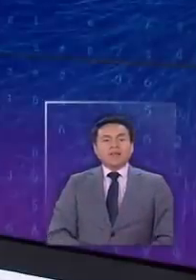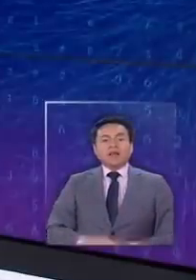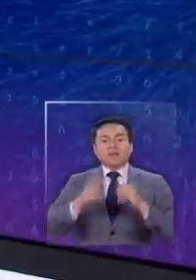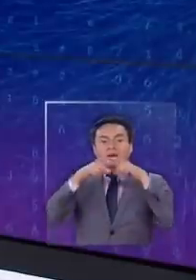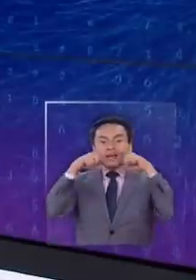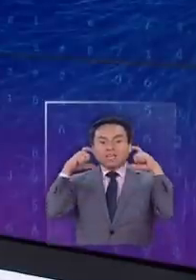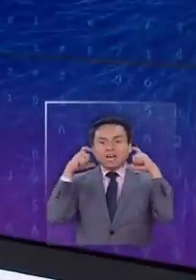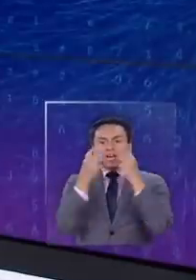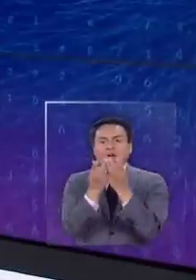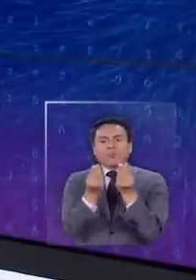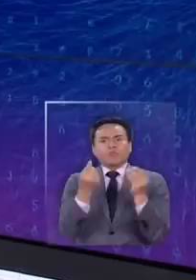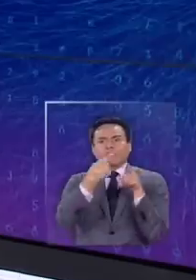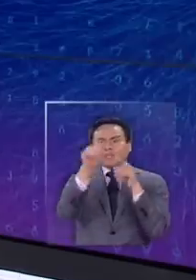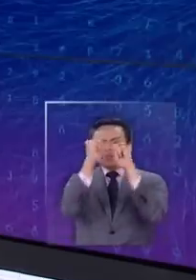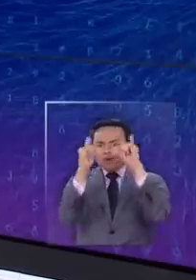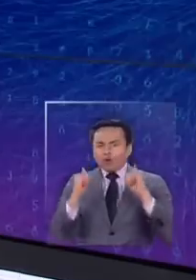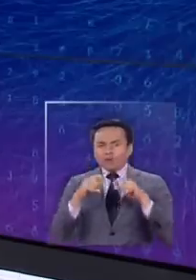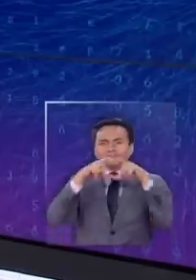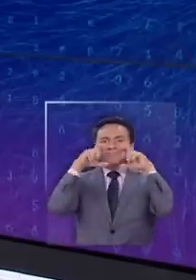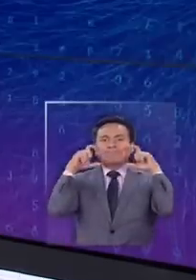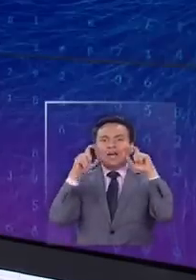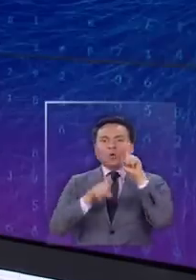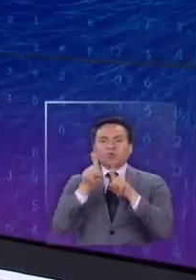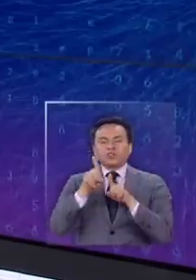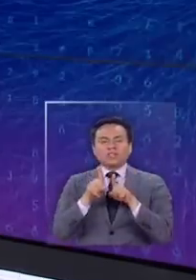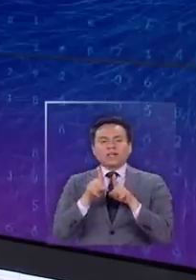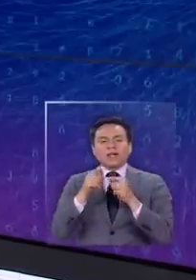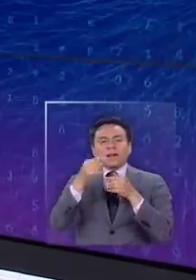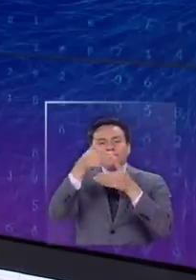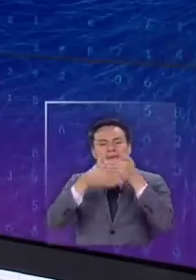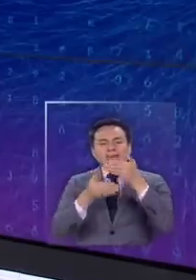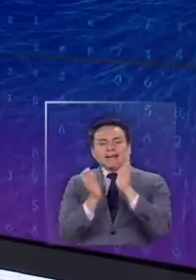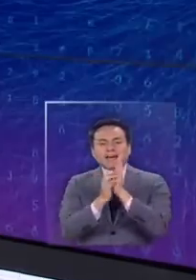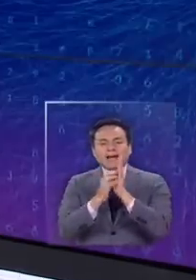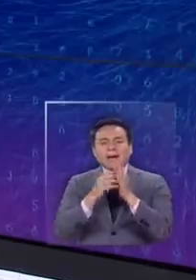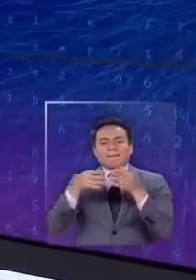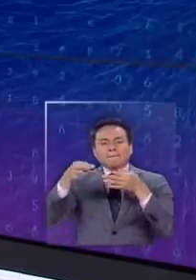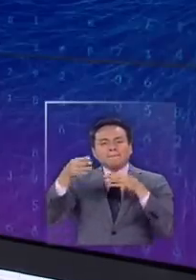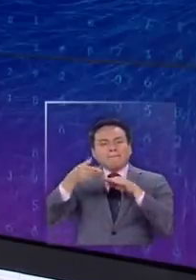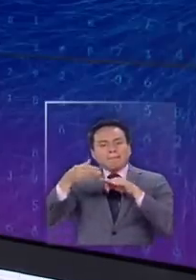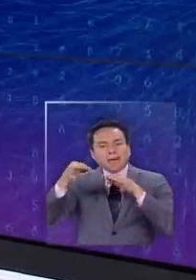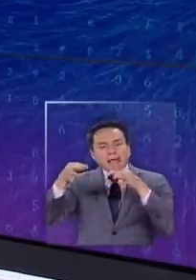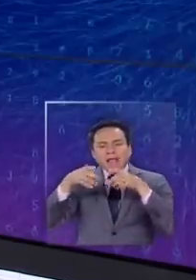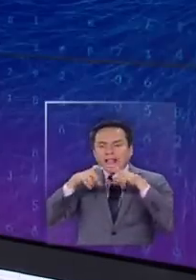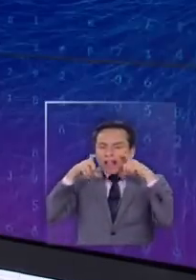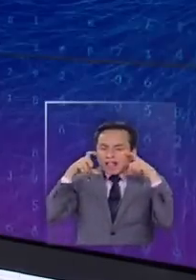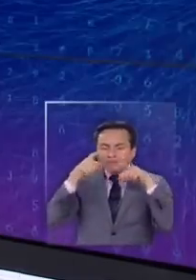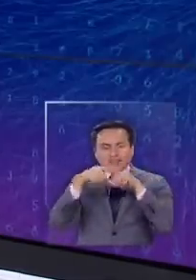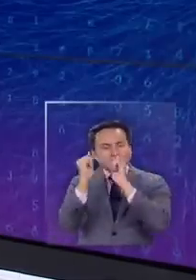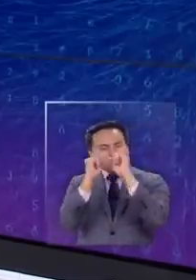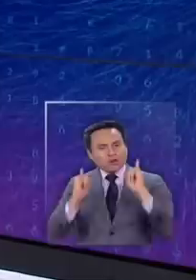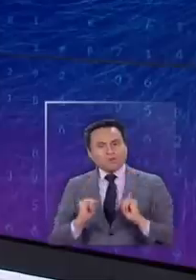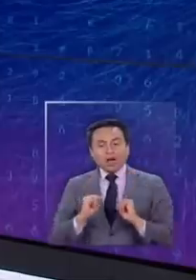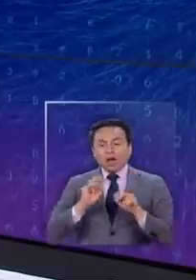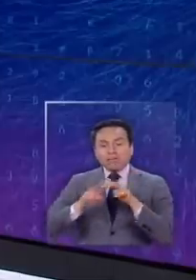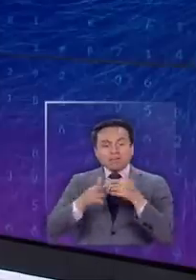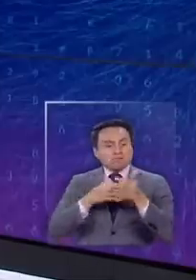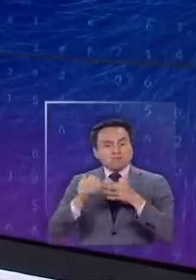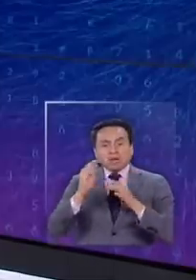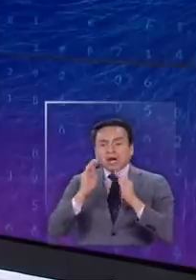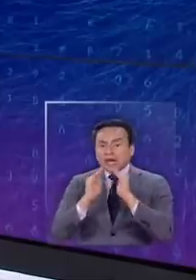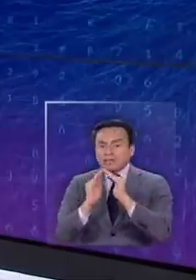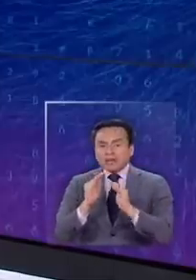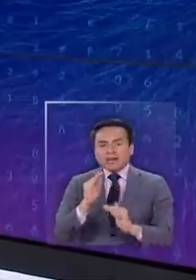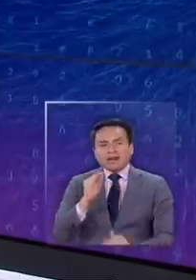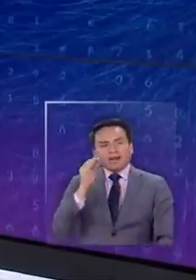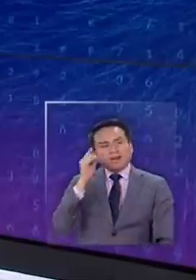Mascarillas hay muchos, de muchos tipos. Hay unas que son unas micas, hay unas que son más de papel, otras que las puede usar usted de manera casera. Pero fíjese